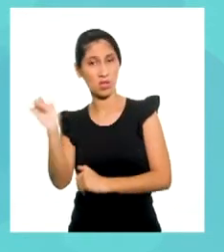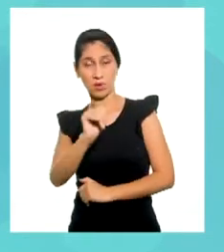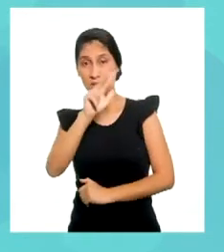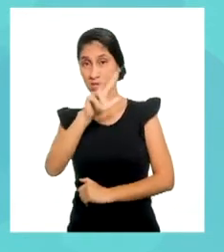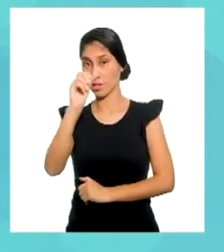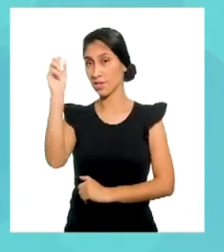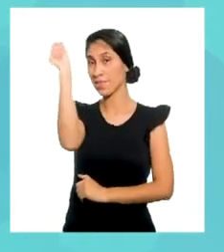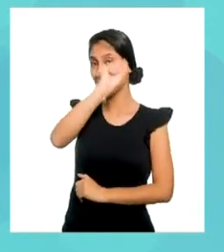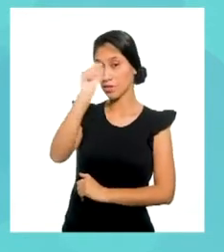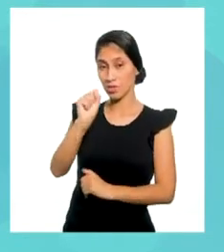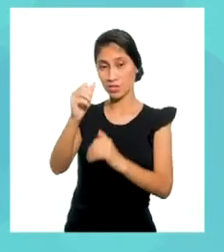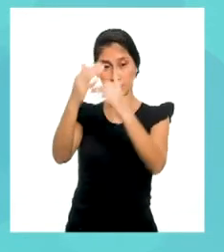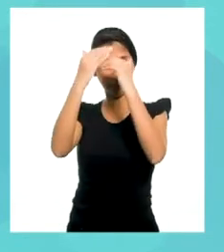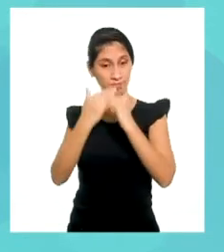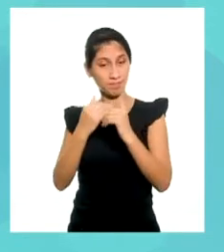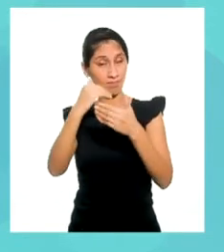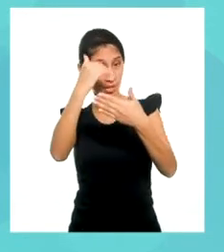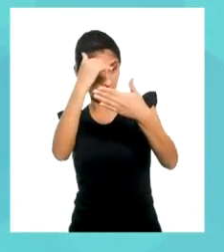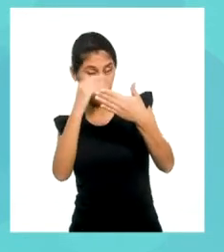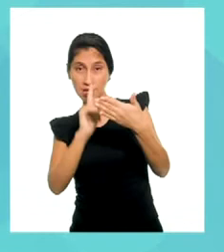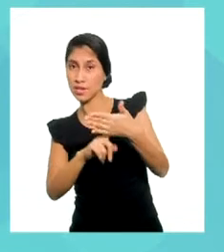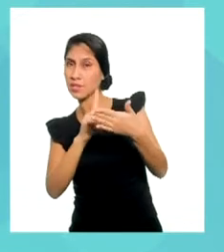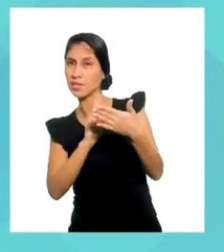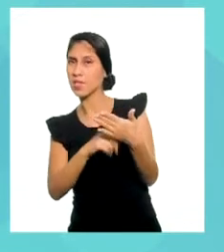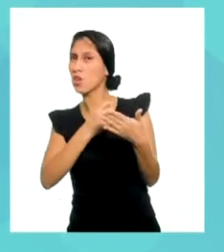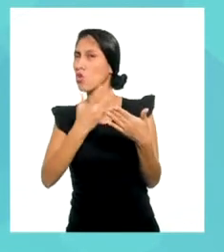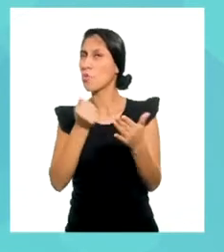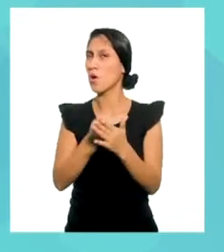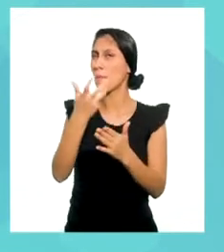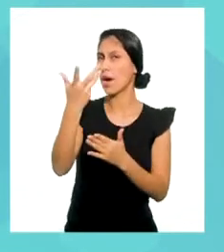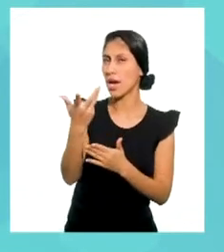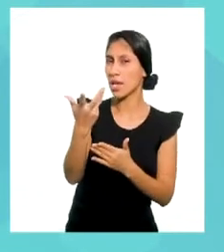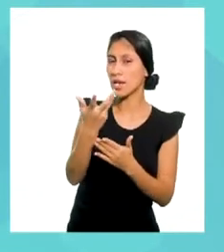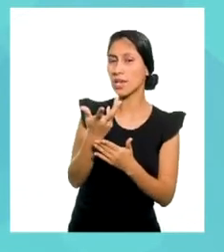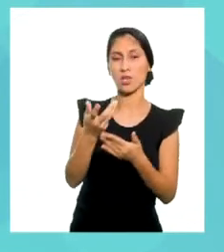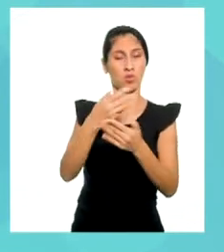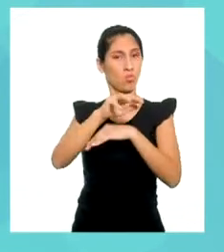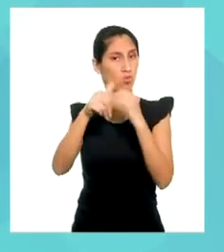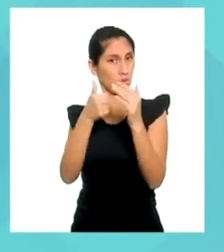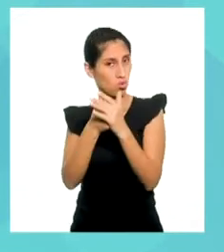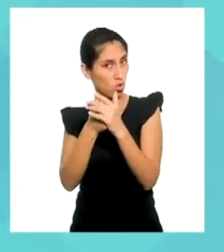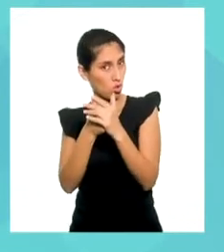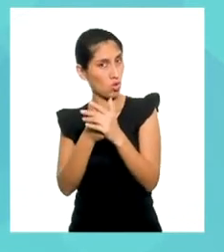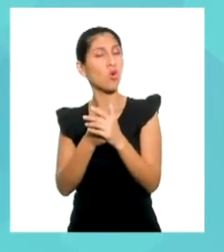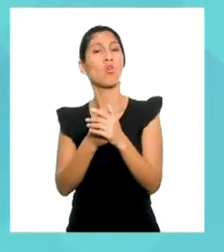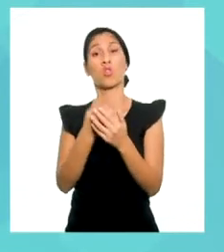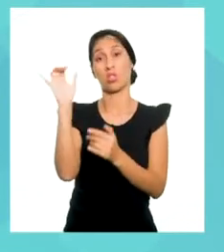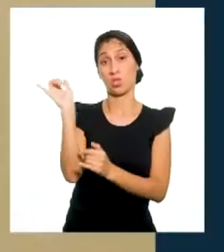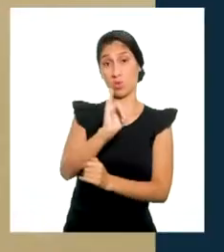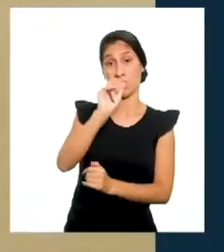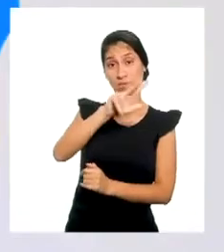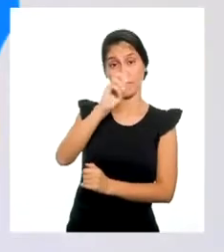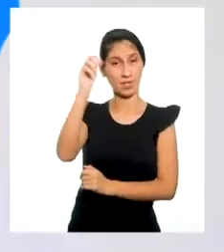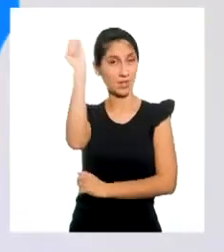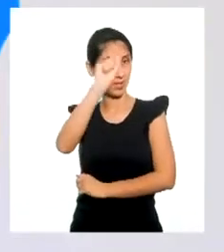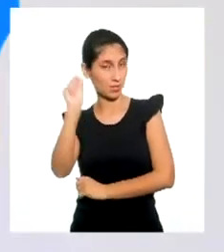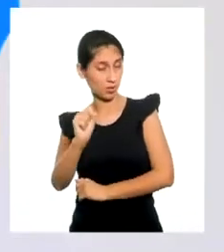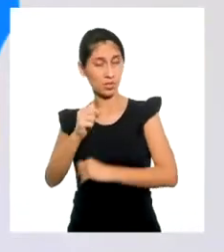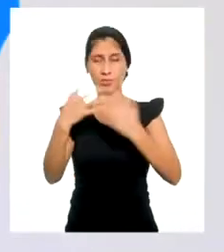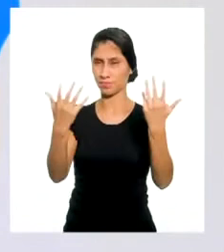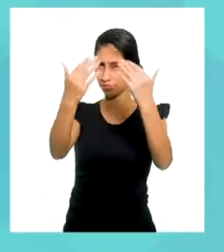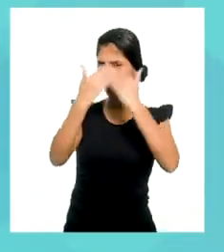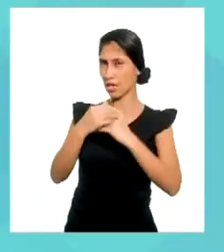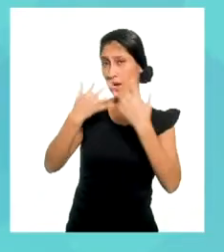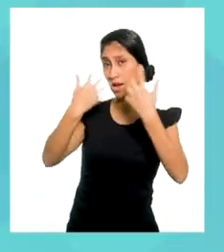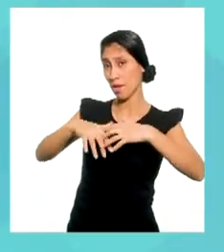30 soles. Para esta empresa tendrías que pagar por el servicio 30 soles. Para la